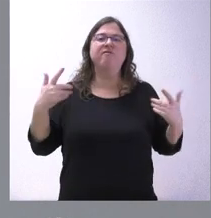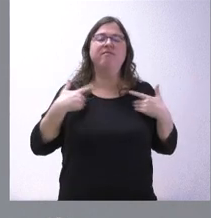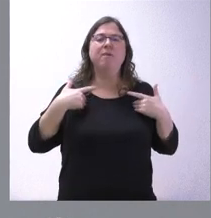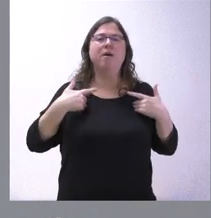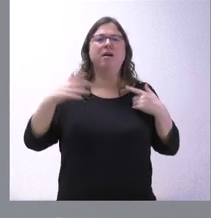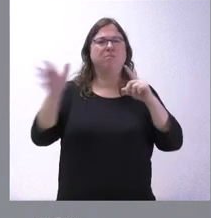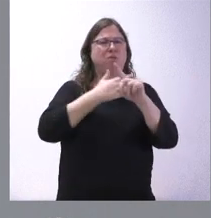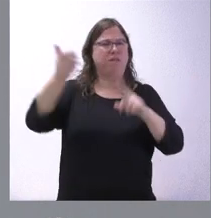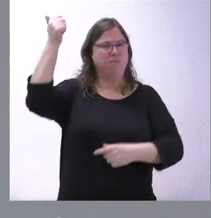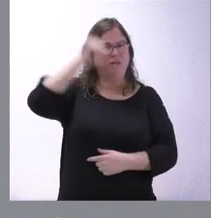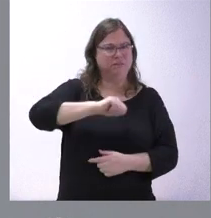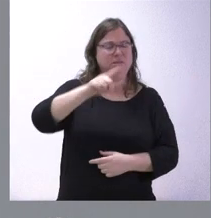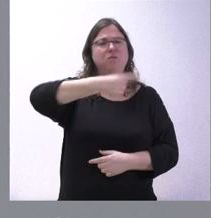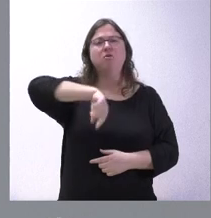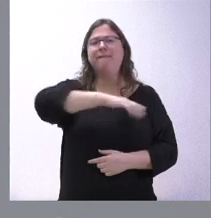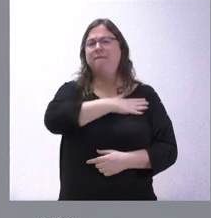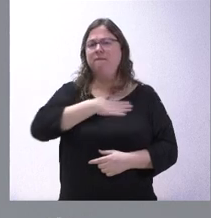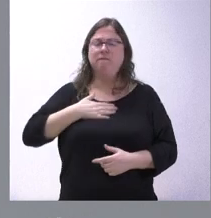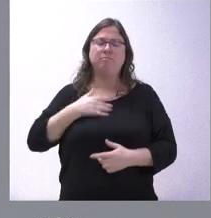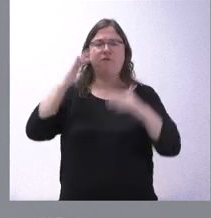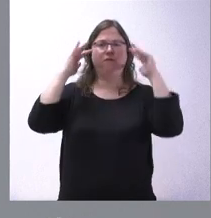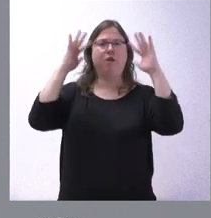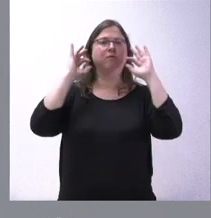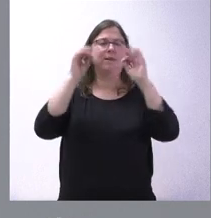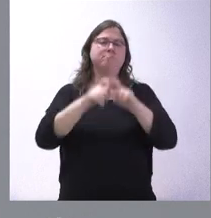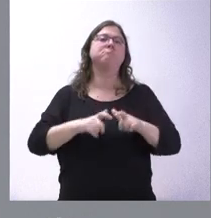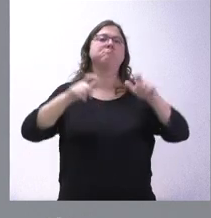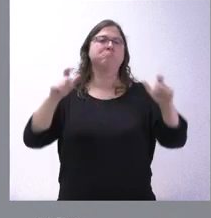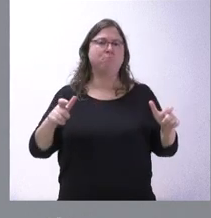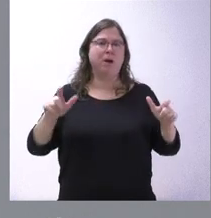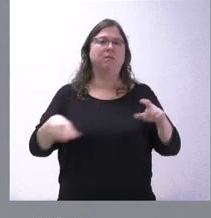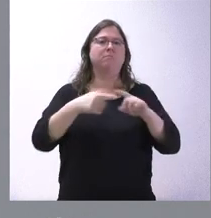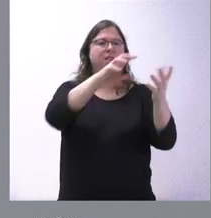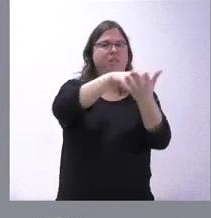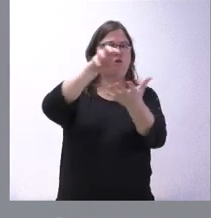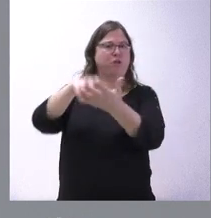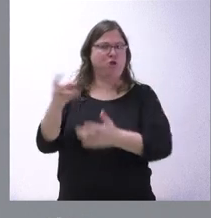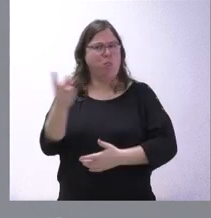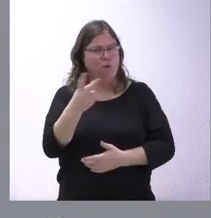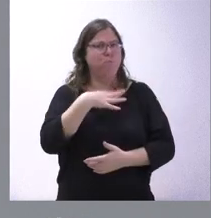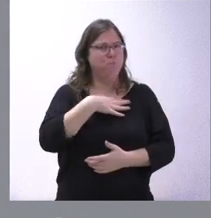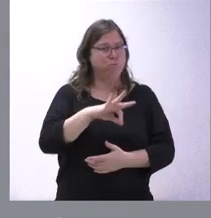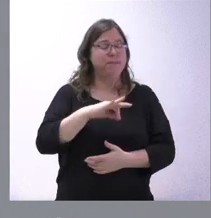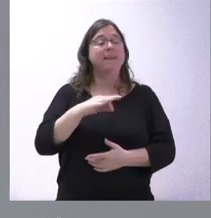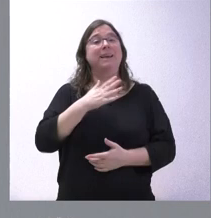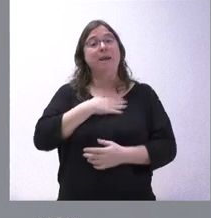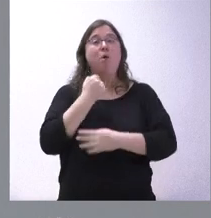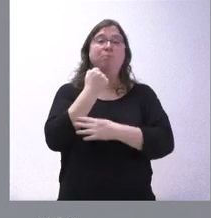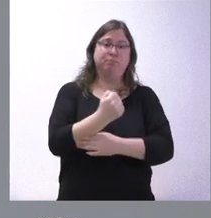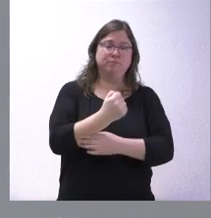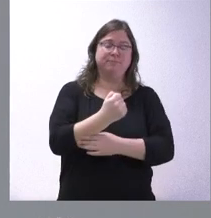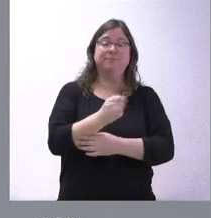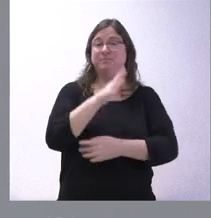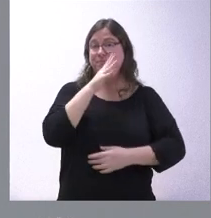machista y que nosotros, lógicamente, estamos en la filosofía de ampliar y ambos centros son compatibles y que van en la dirección del refuerzo. Precisamente,